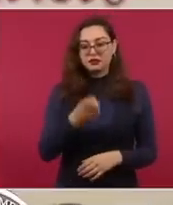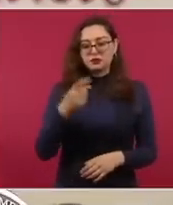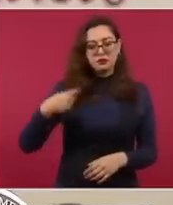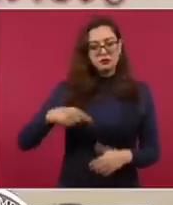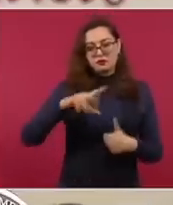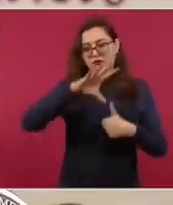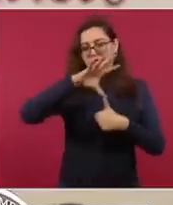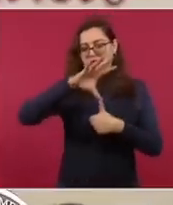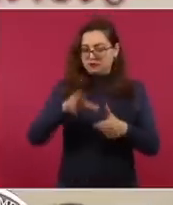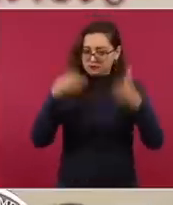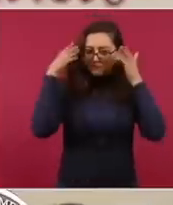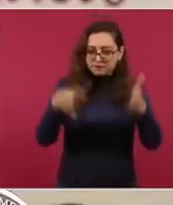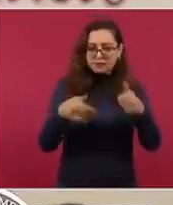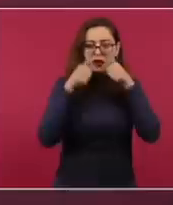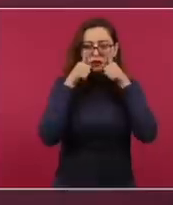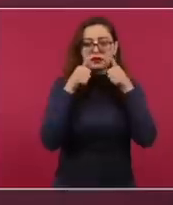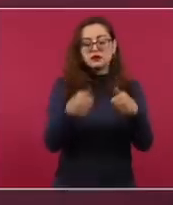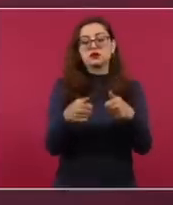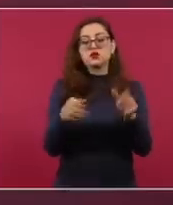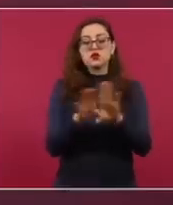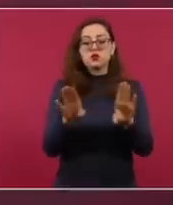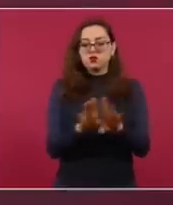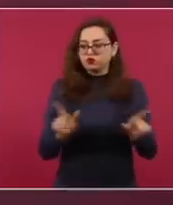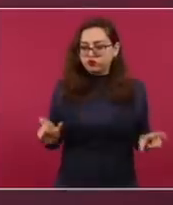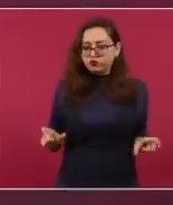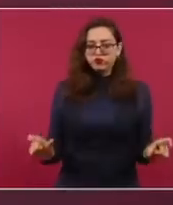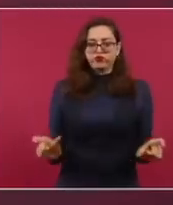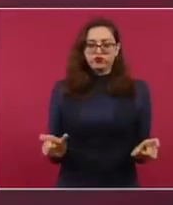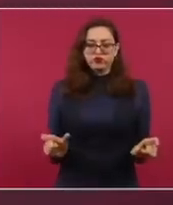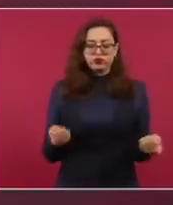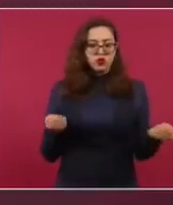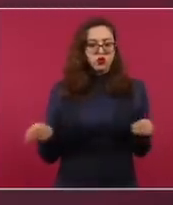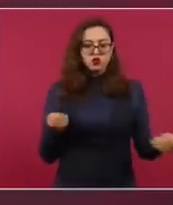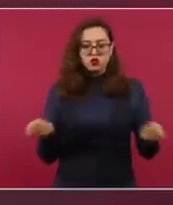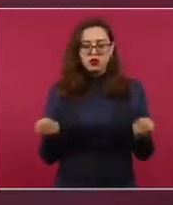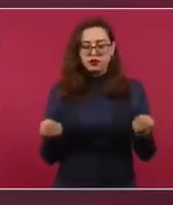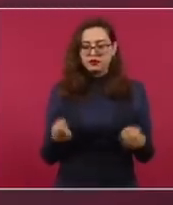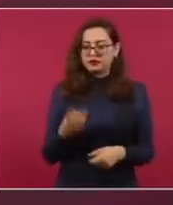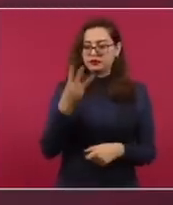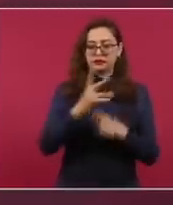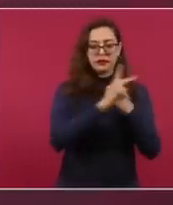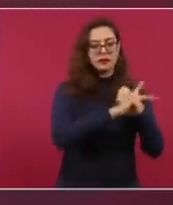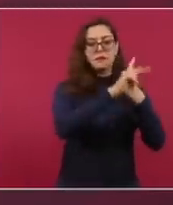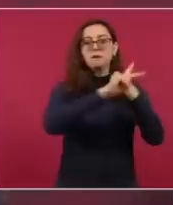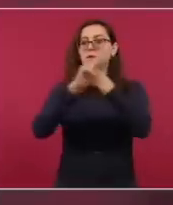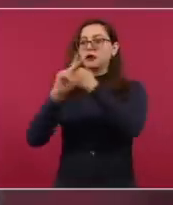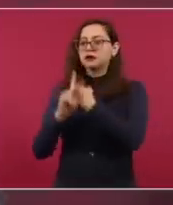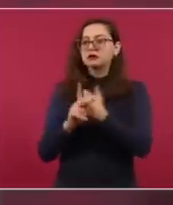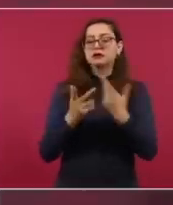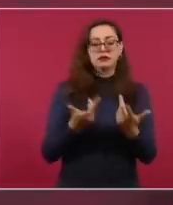a perfeccionar el control de precursores químicos entre los tres países y vamos a invitar a otros países a participar.